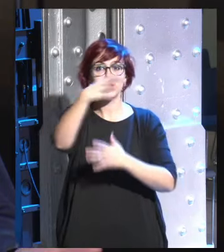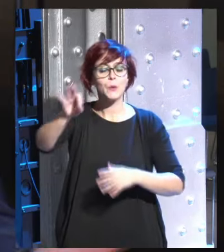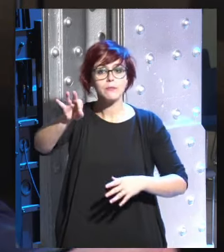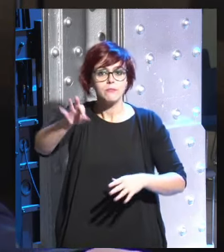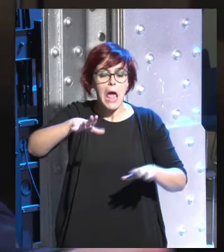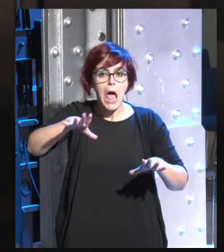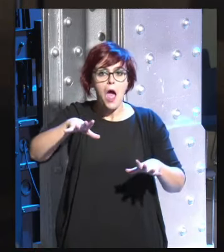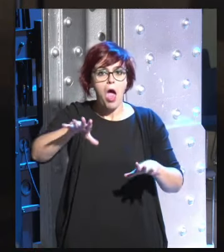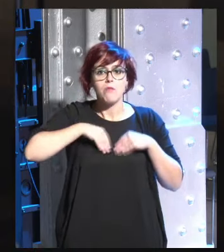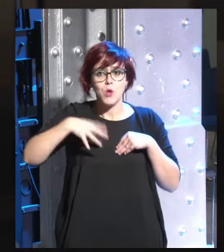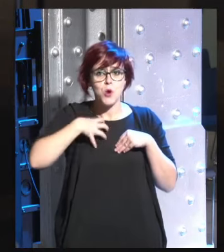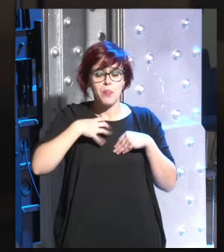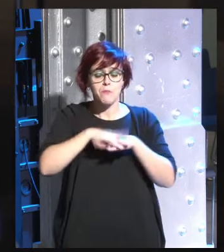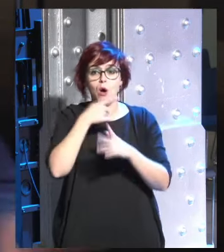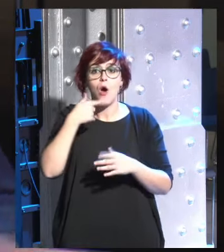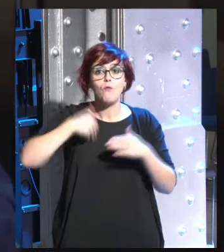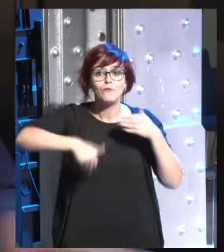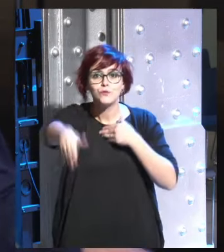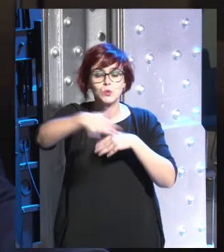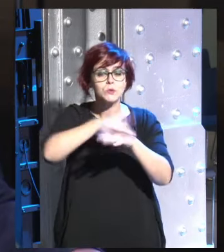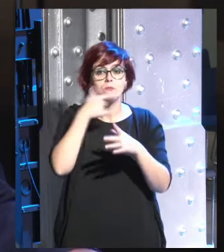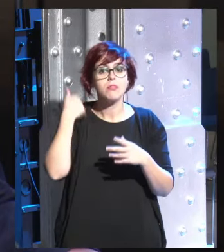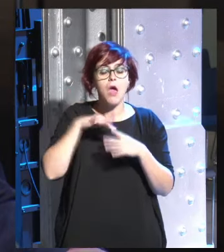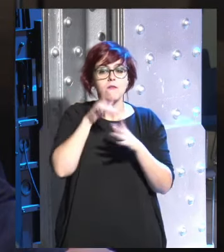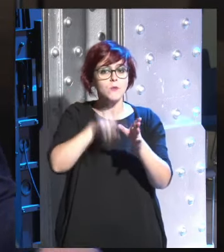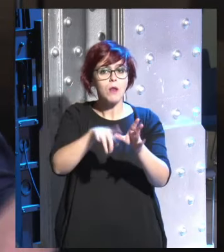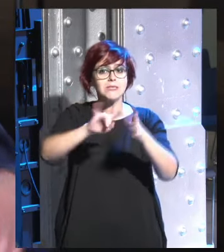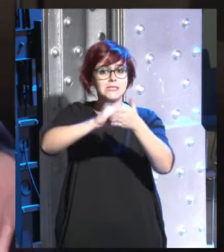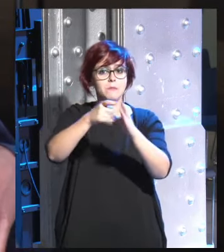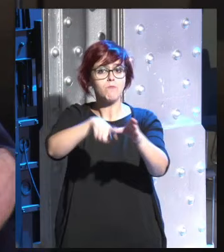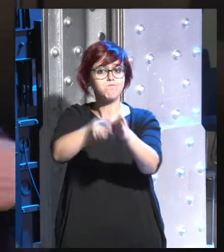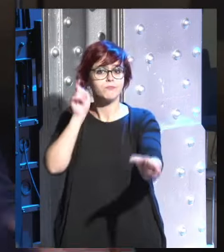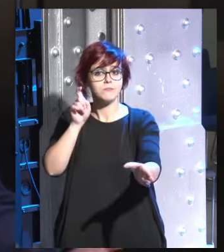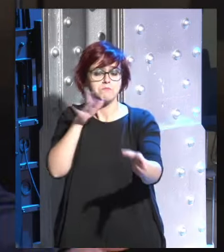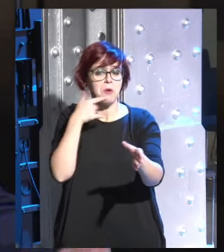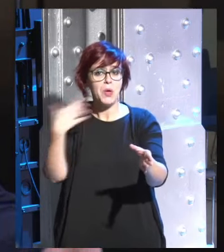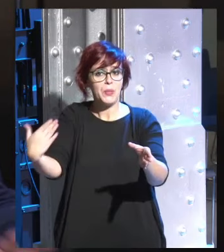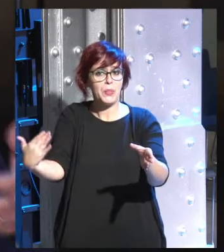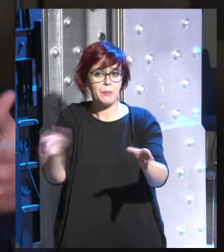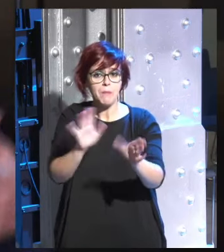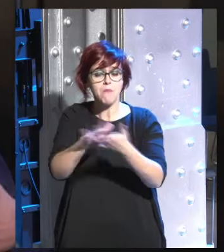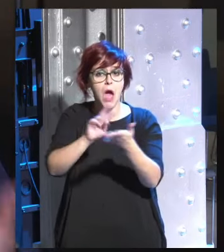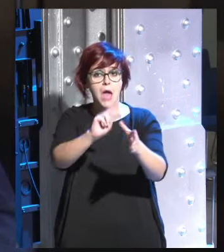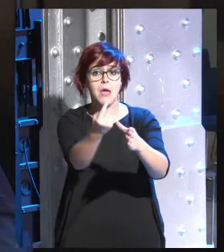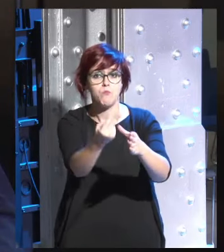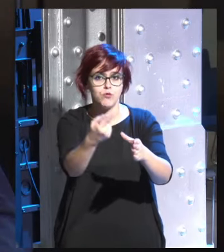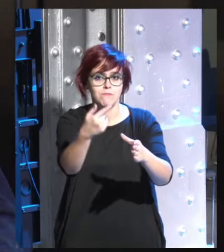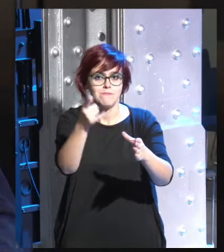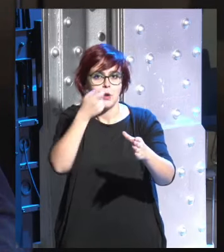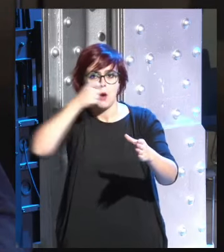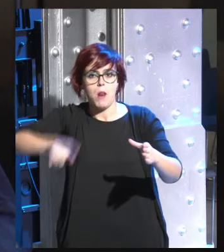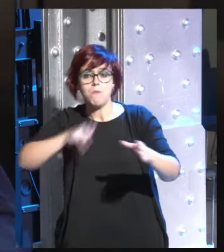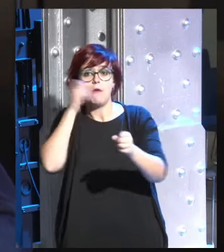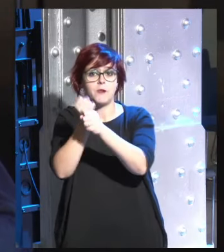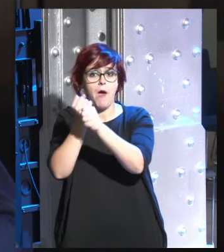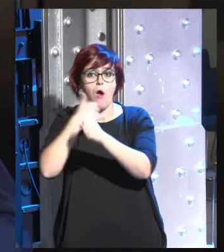si uno es anticuado en el año 2050 uno estará fuera estará será irrelevante por completo ya no podrá tener un trabajo ya no